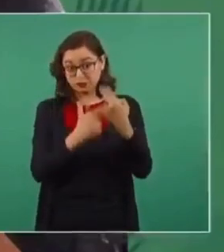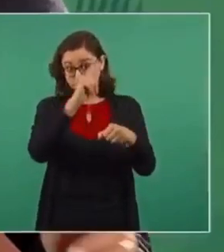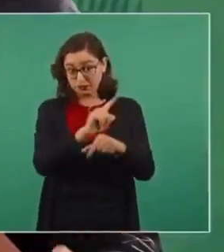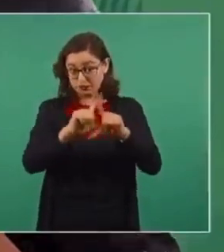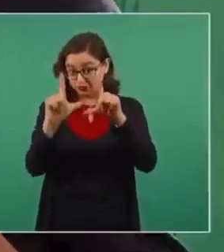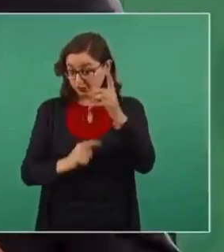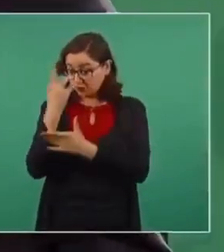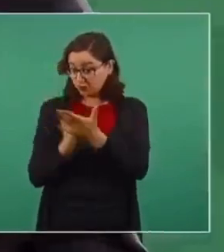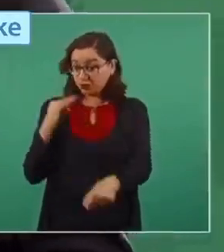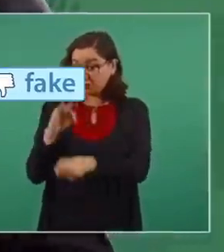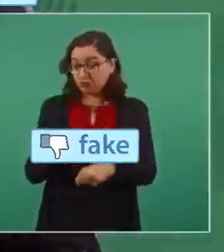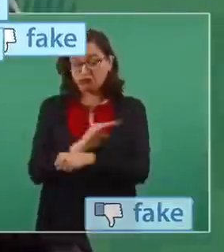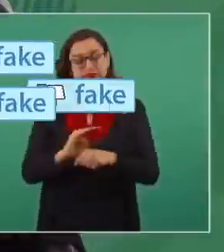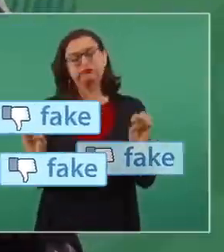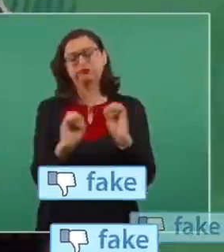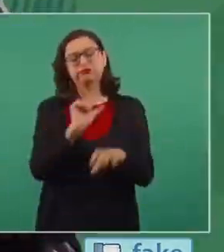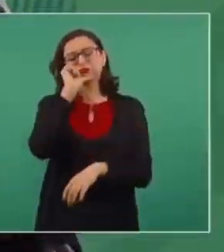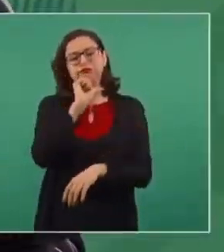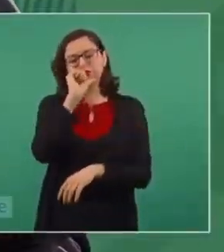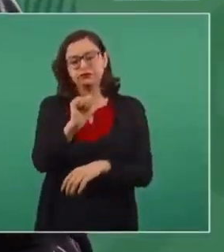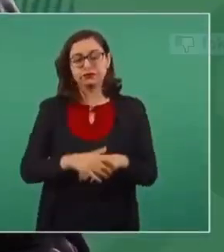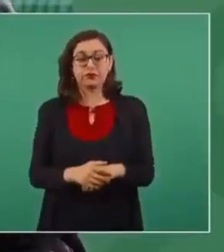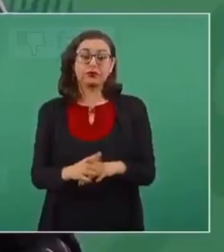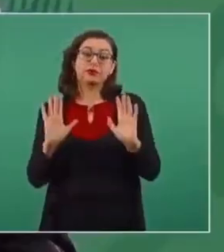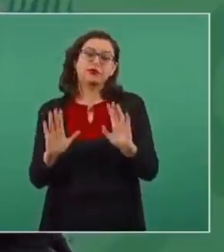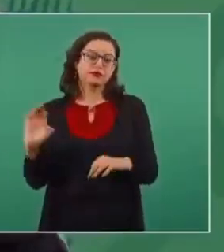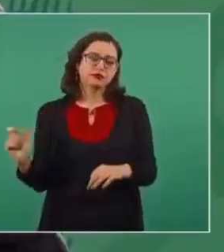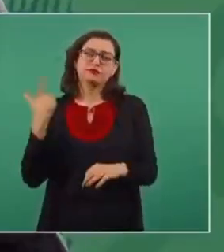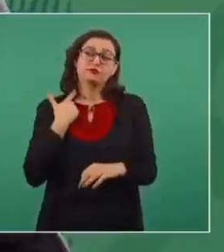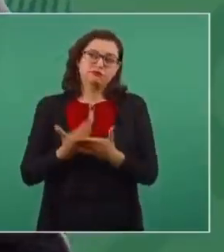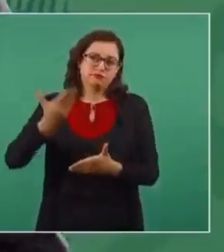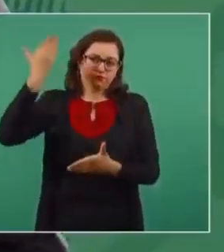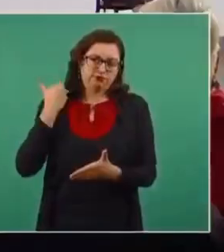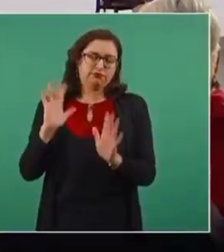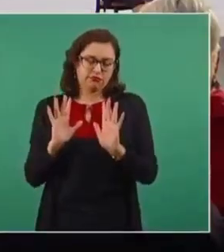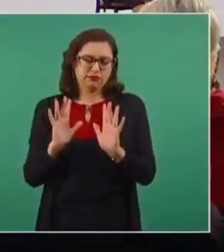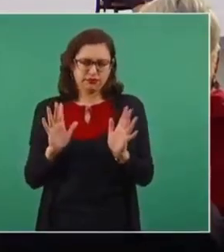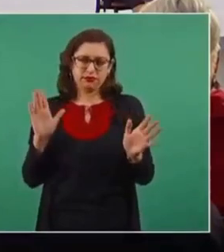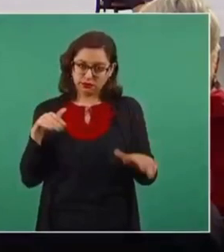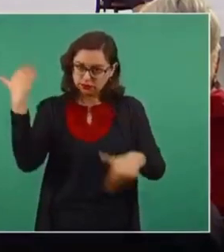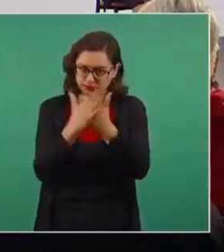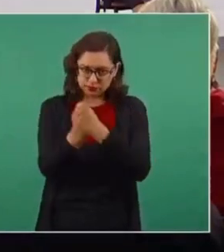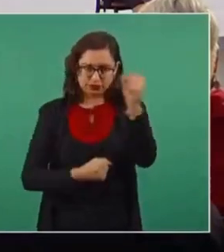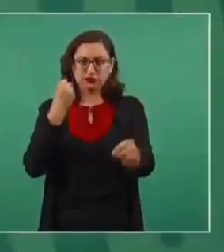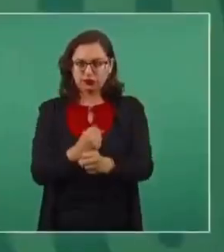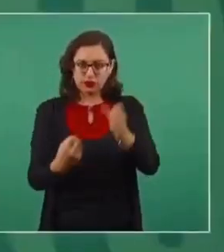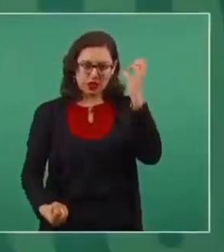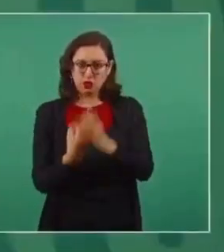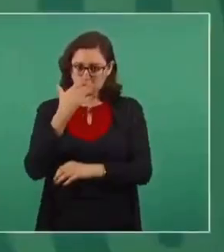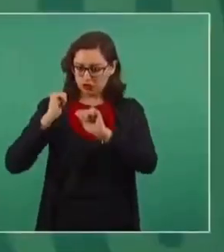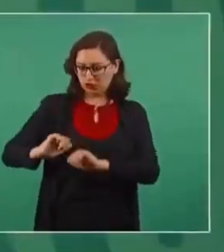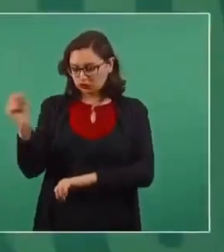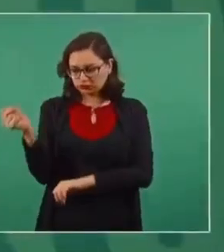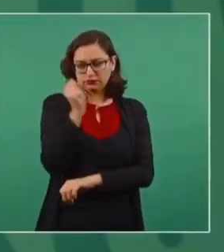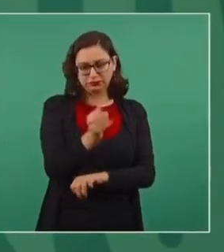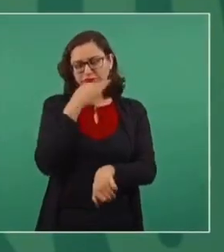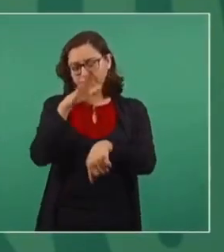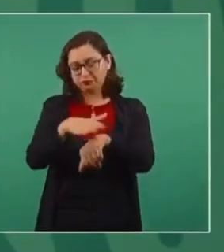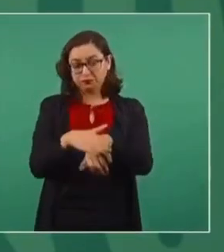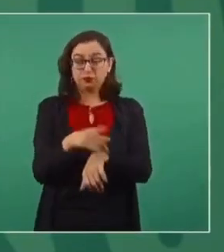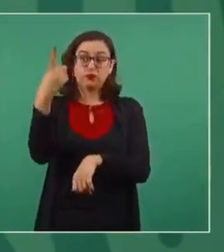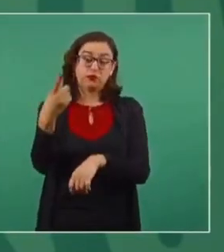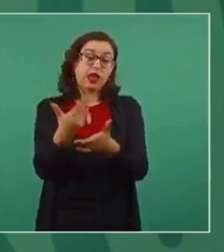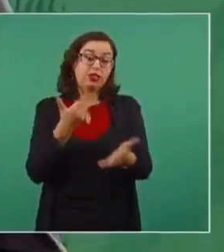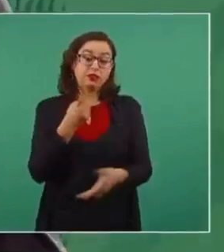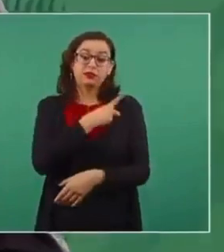impulsar proyectos en beneficio del país. Pero esa es otra historia. En su momento ya vamos a dar a conocer quién va a hacer la propuesta